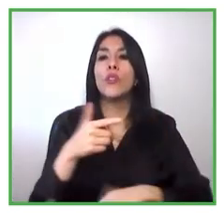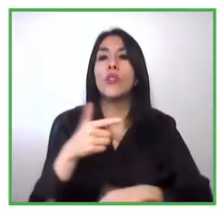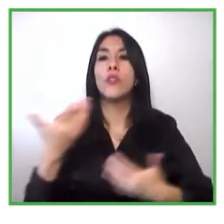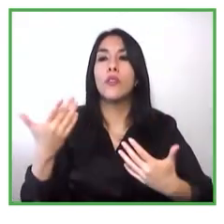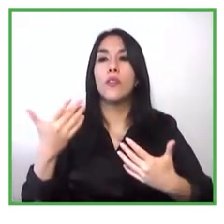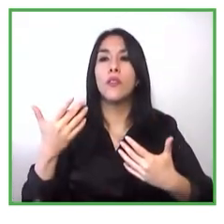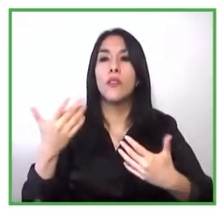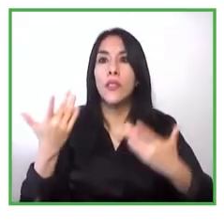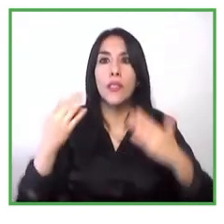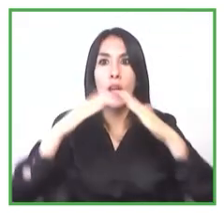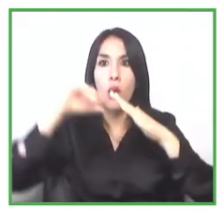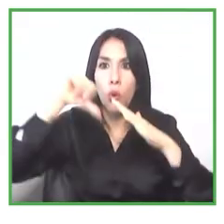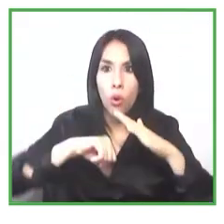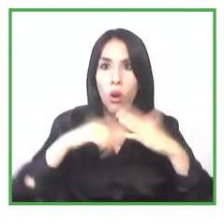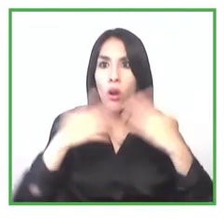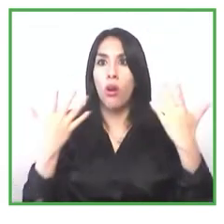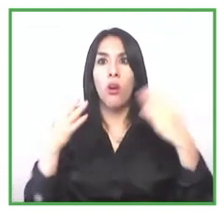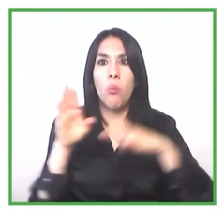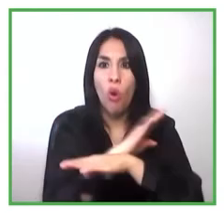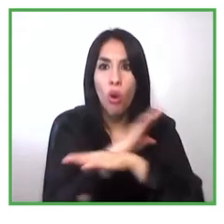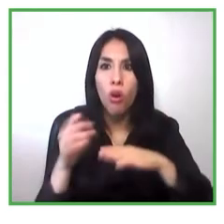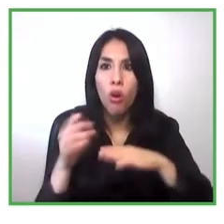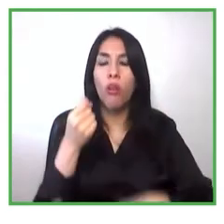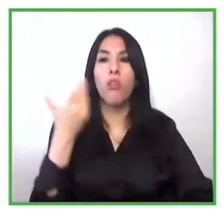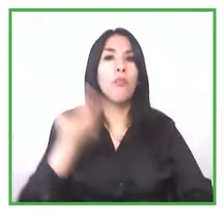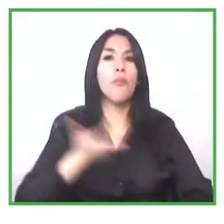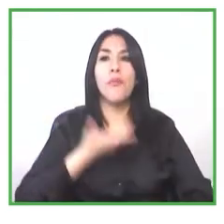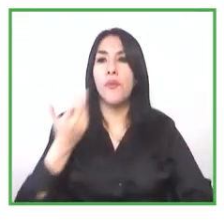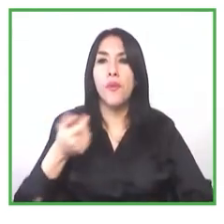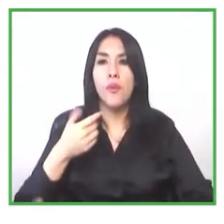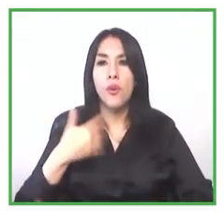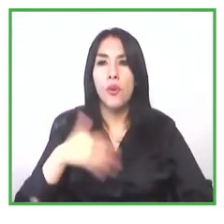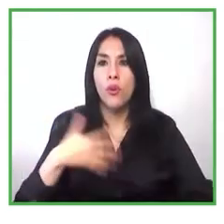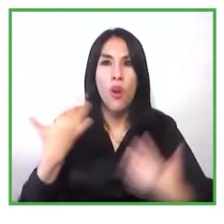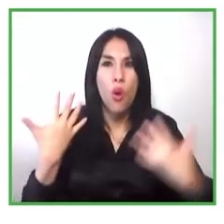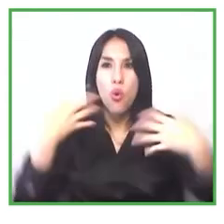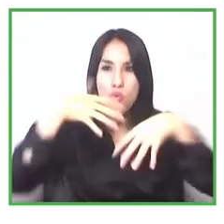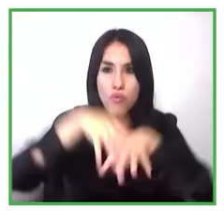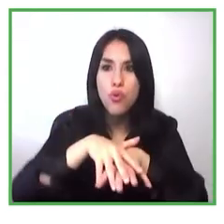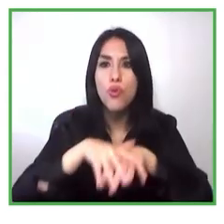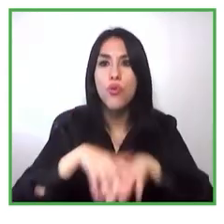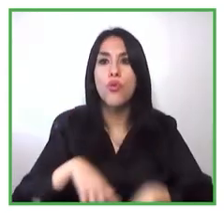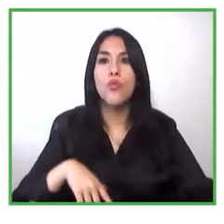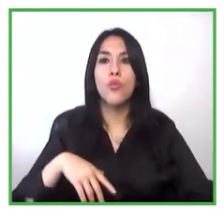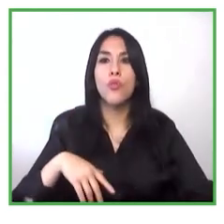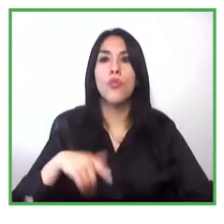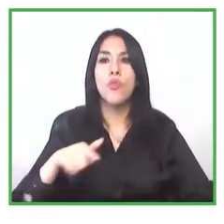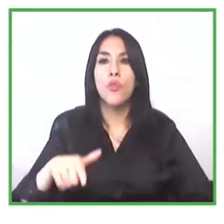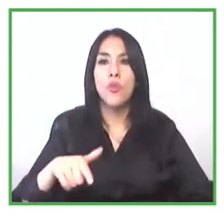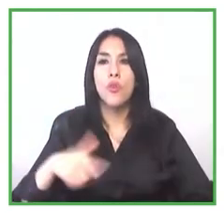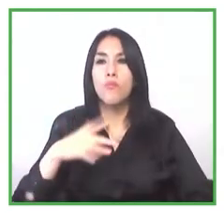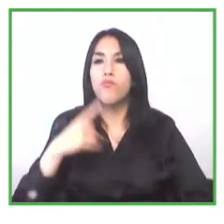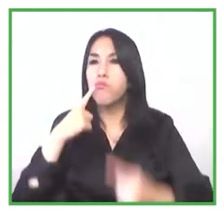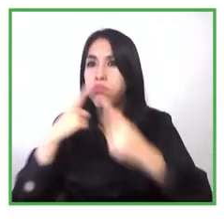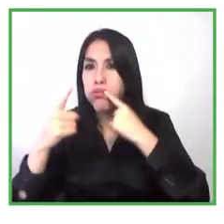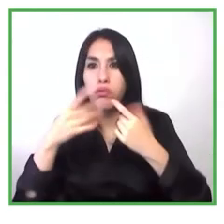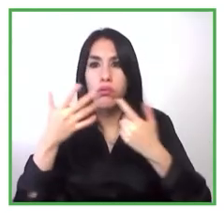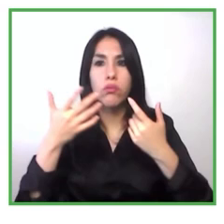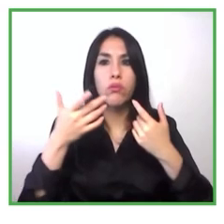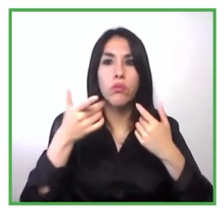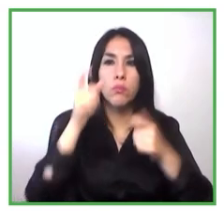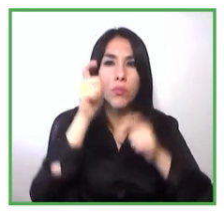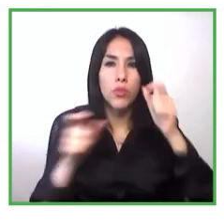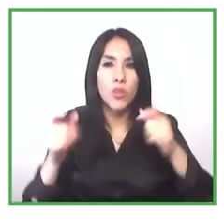cómo lo integramos a mercados digitales cómo podemos nosotros ayudarlos a que ellos ingresen a estos mercados y ahí como